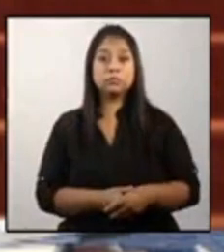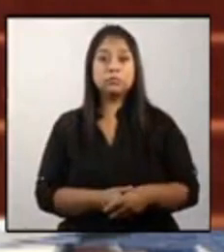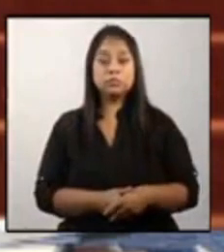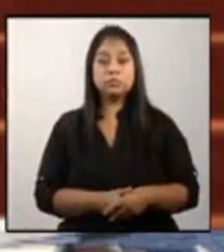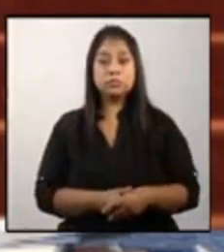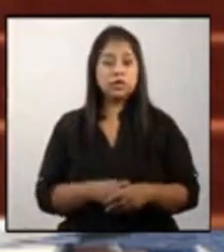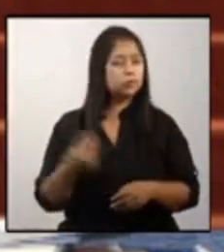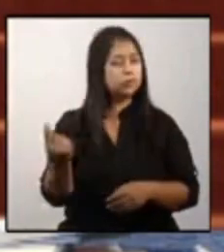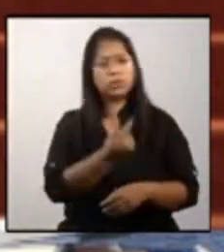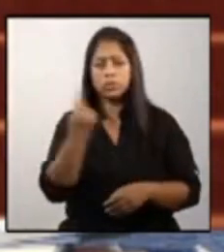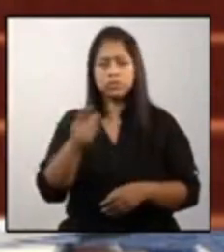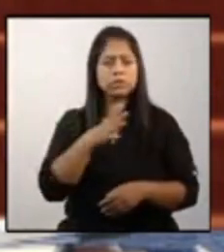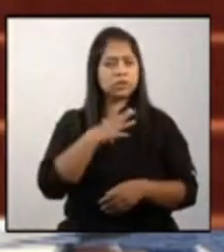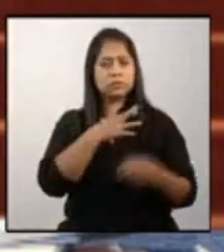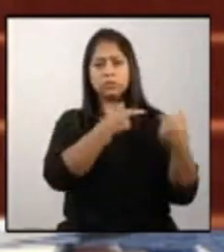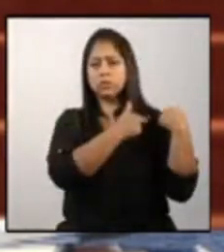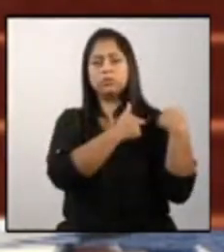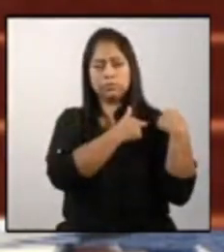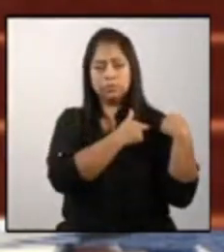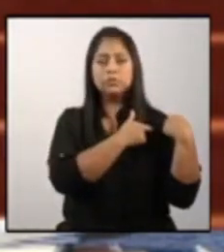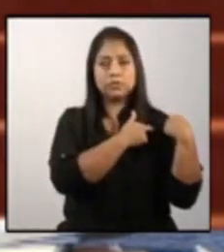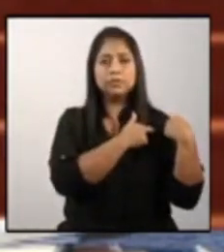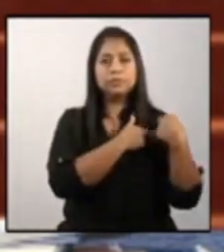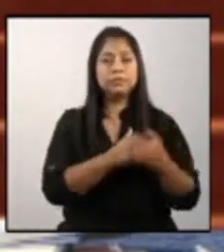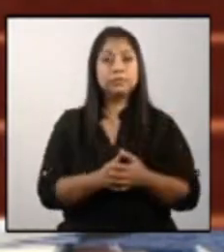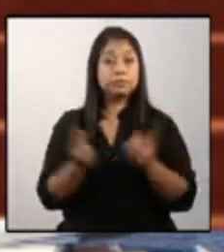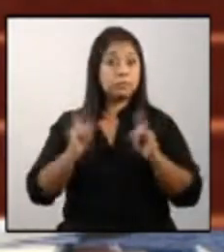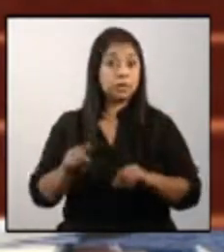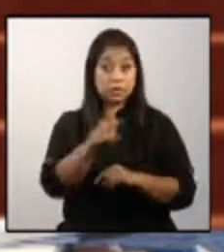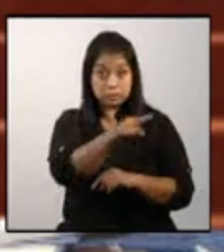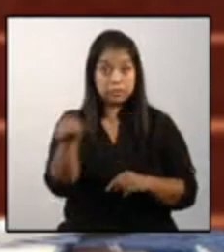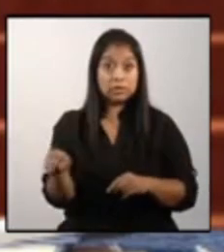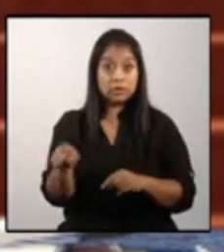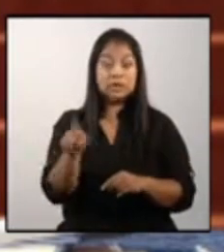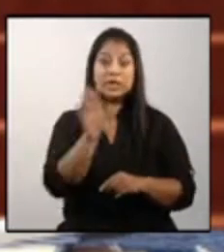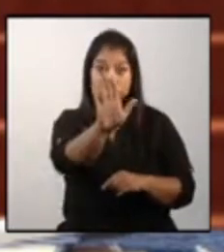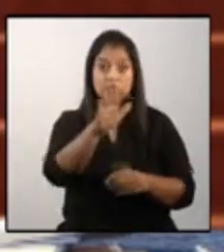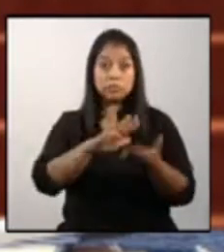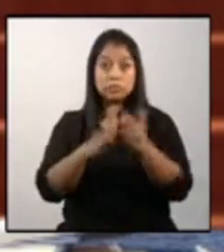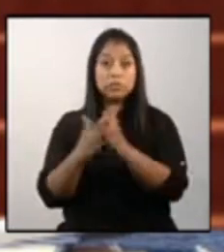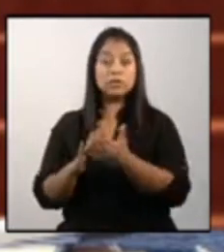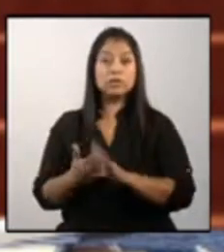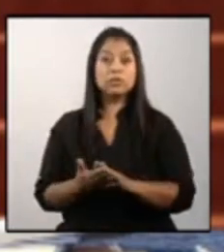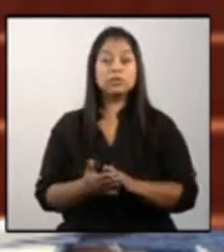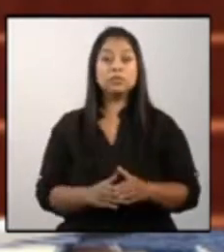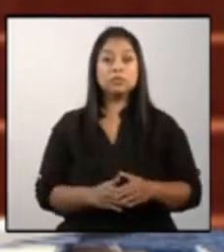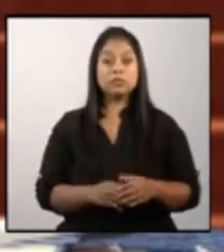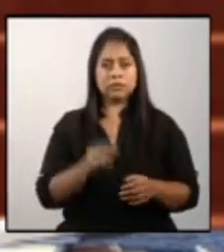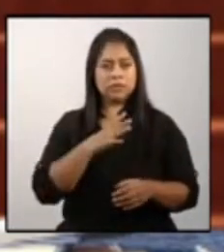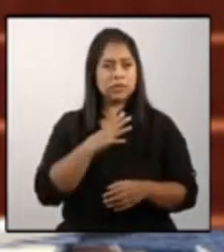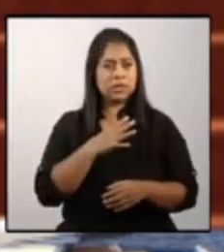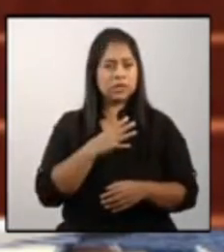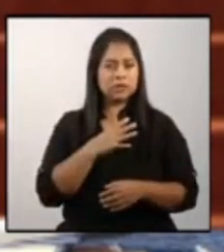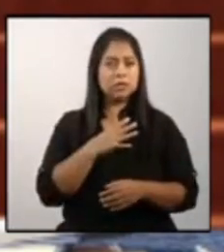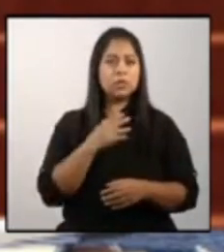todos tenemos un papel que jugar pero ustedes en sus comunidades tienen un papel